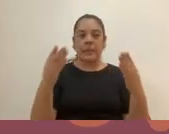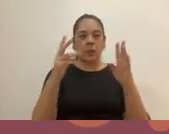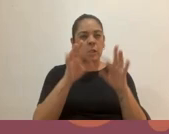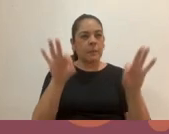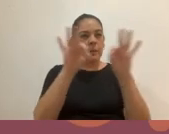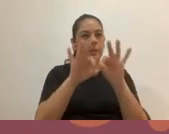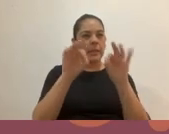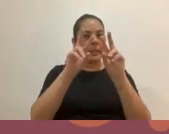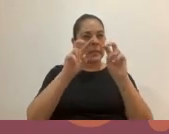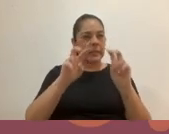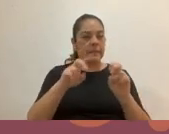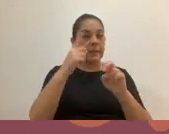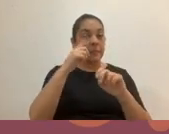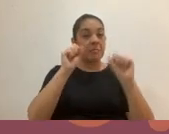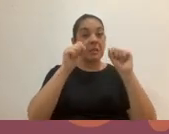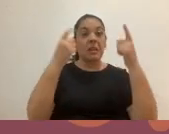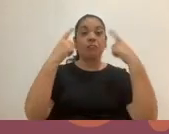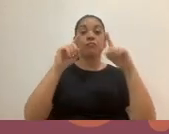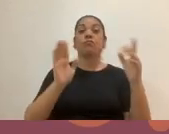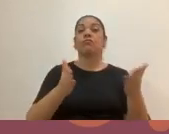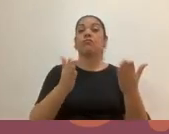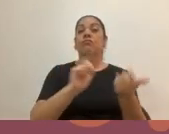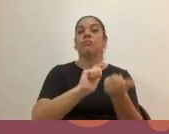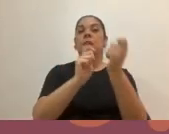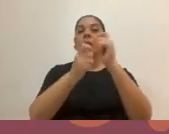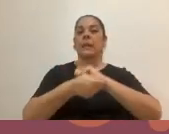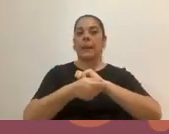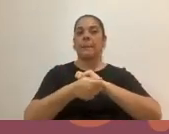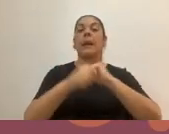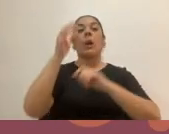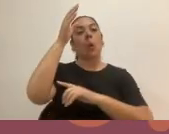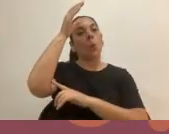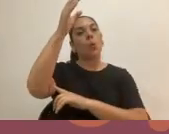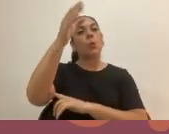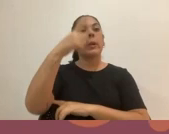propiciar ese cambio cultural, está la cultura patriarcal interiorizada.